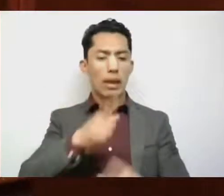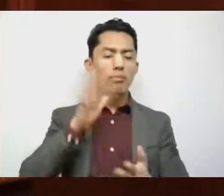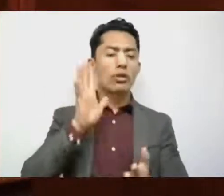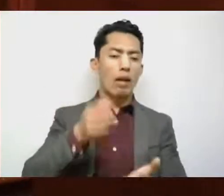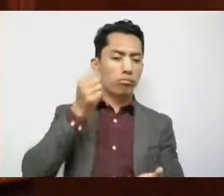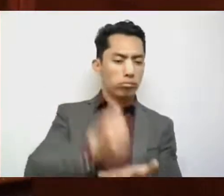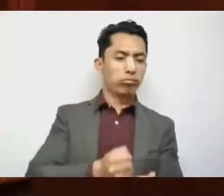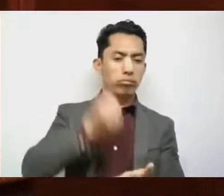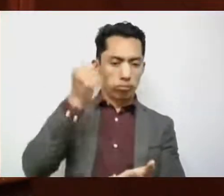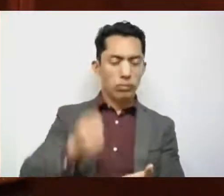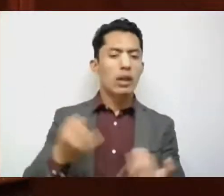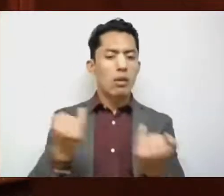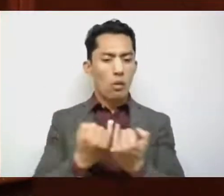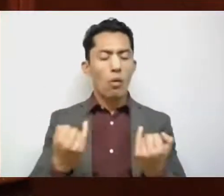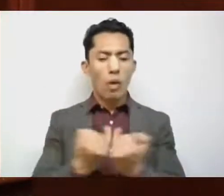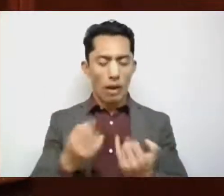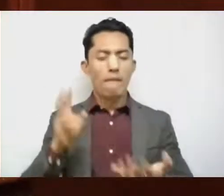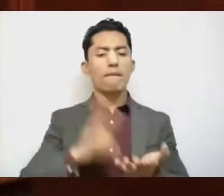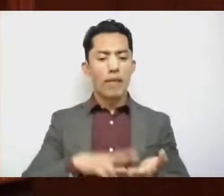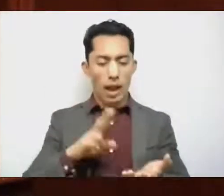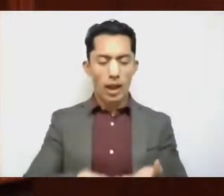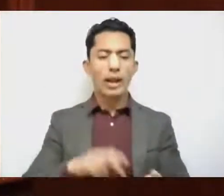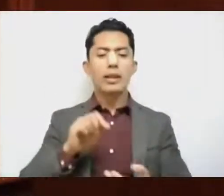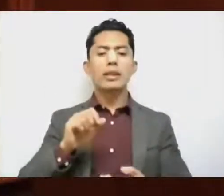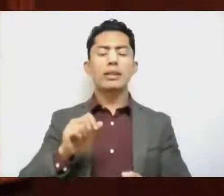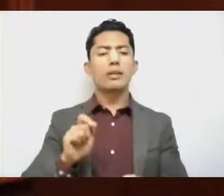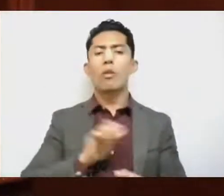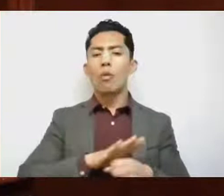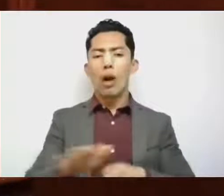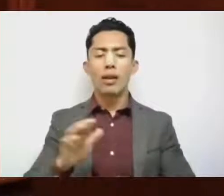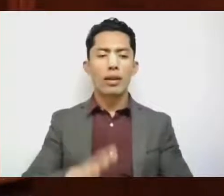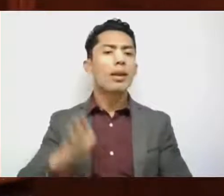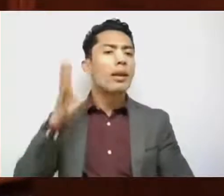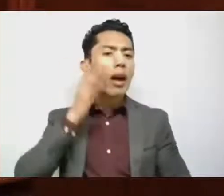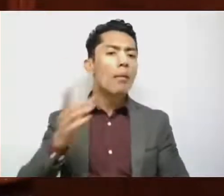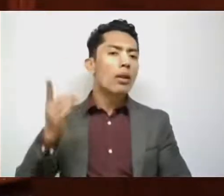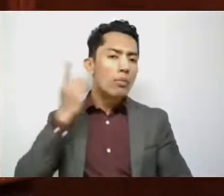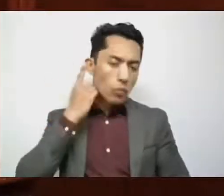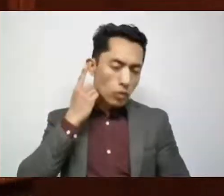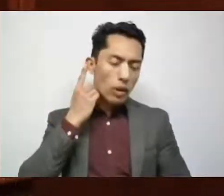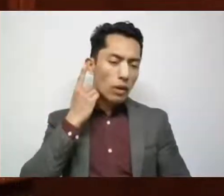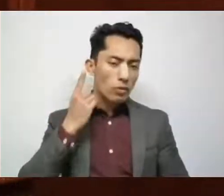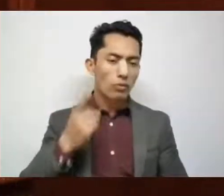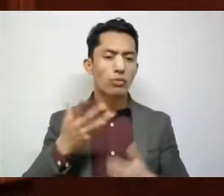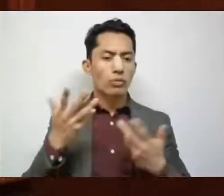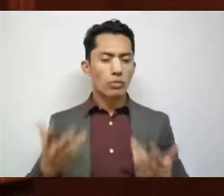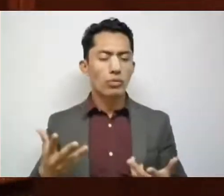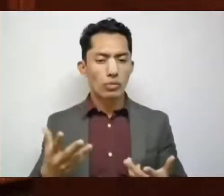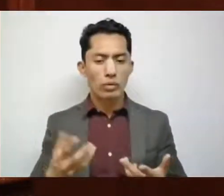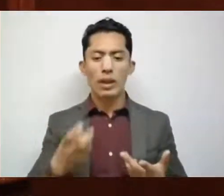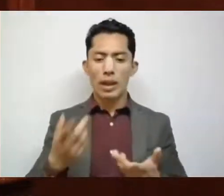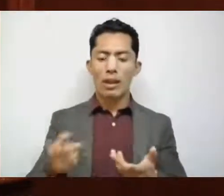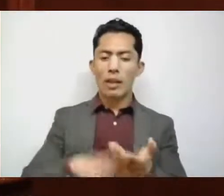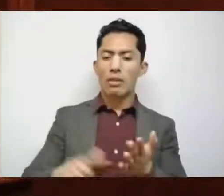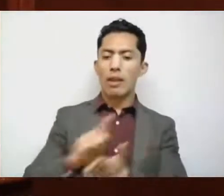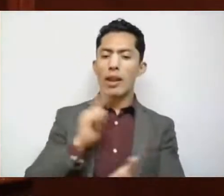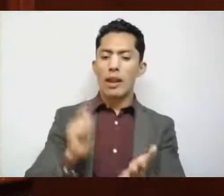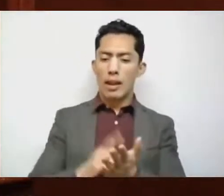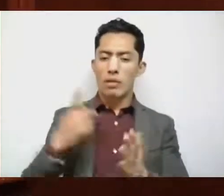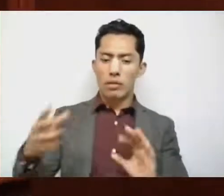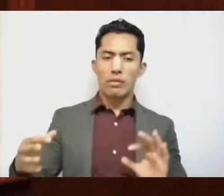y puesta en vigor por el Poder Legislativo como precepto de la ley en materia.